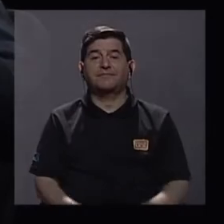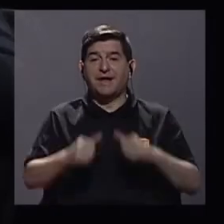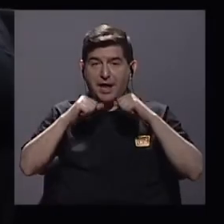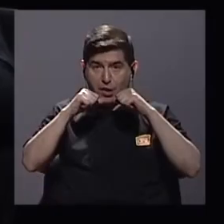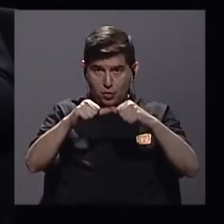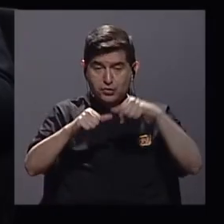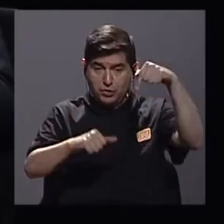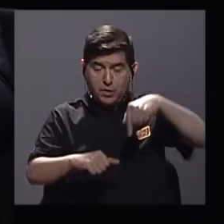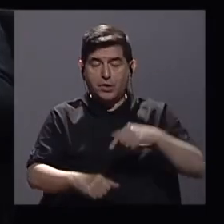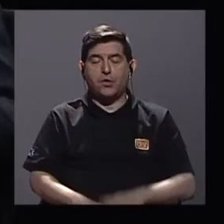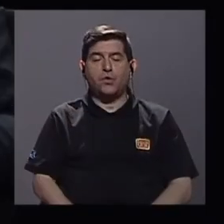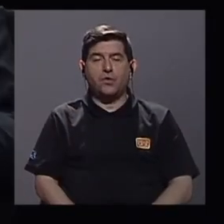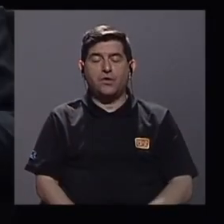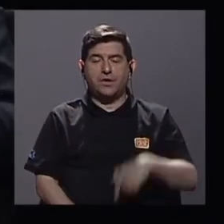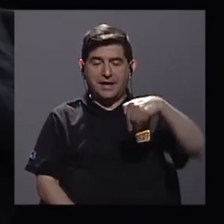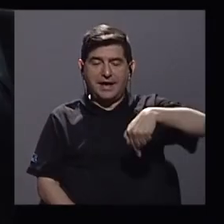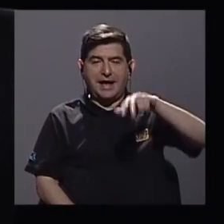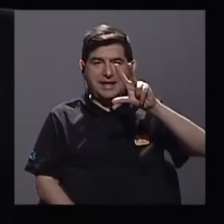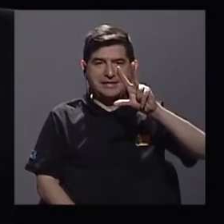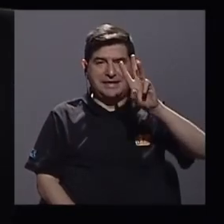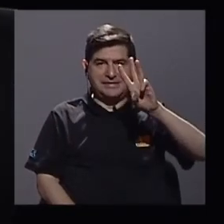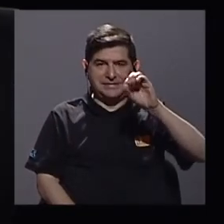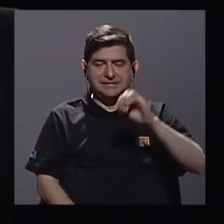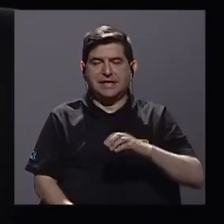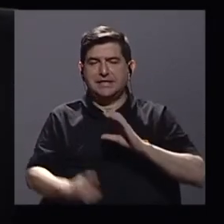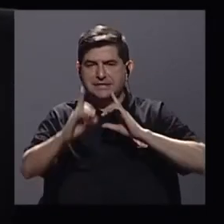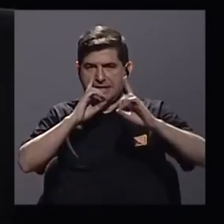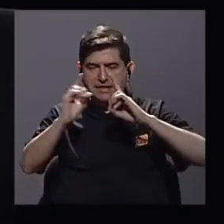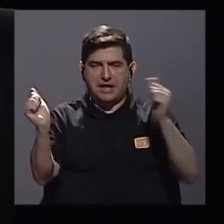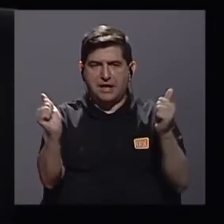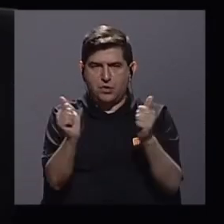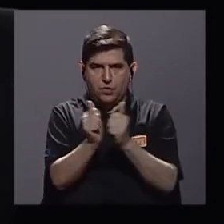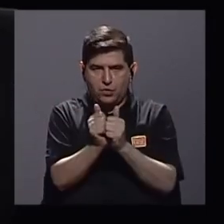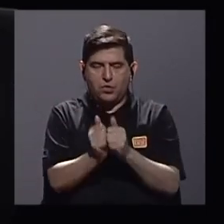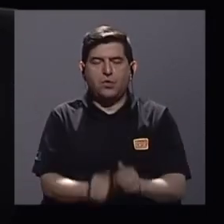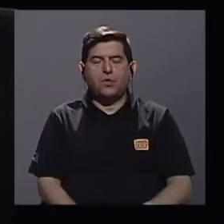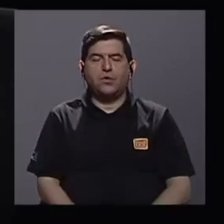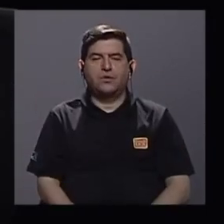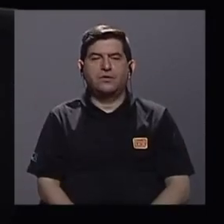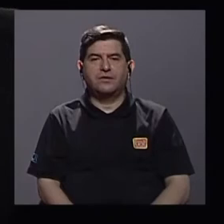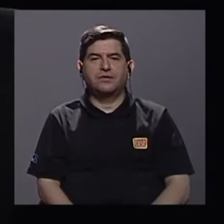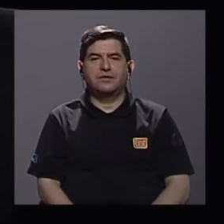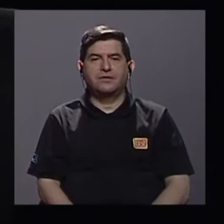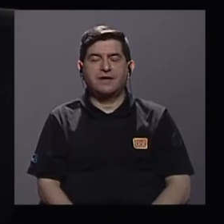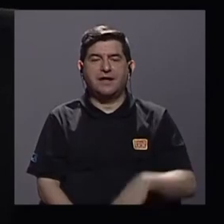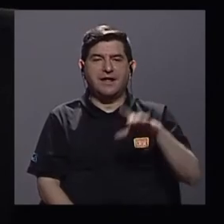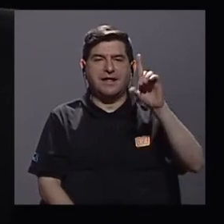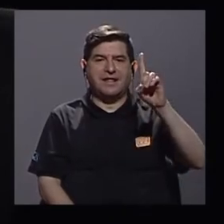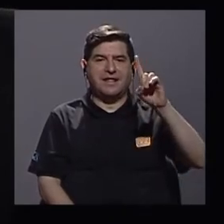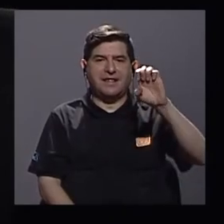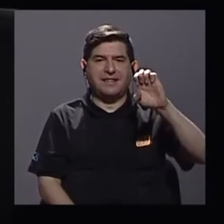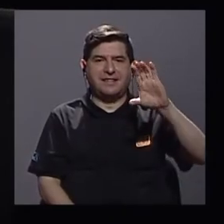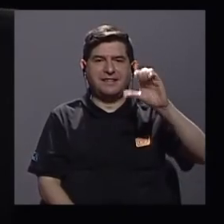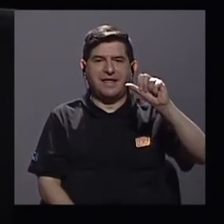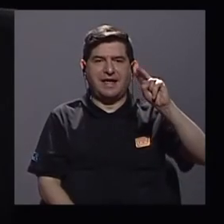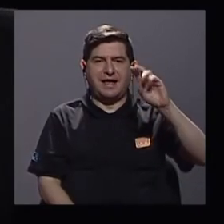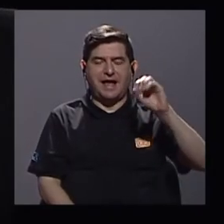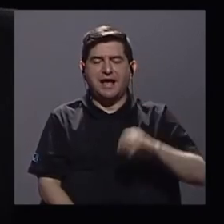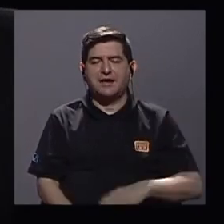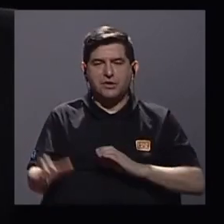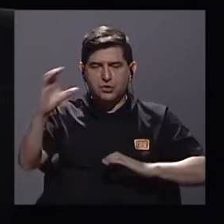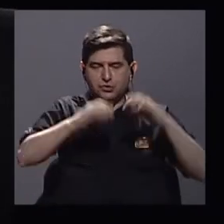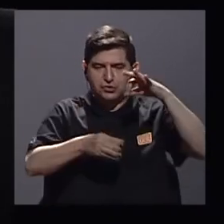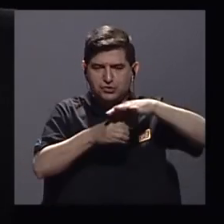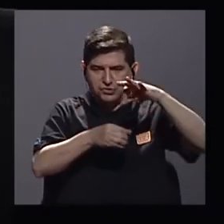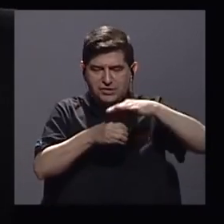regresamos, hoy estamos en la mesa de 360 con un diálogo con nada más y nada menos que el decano de ciencias agroalimentarias don